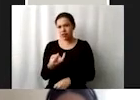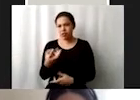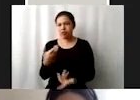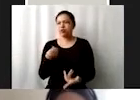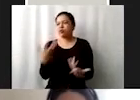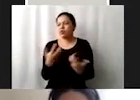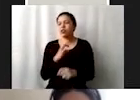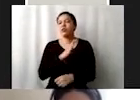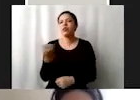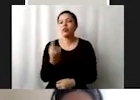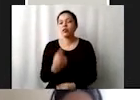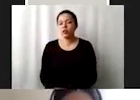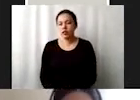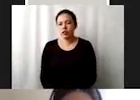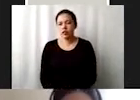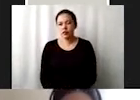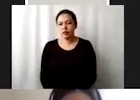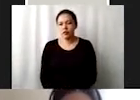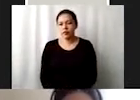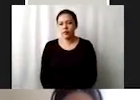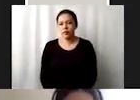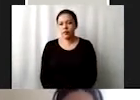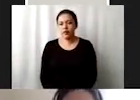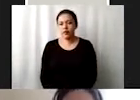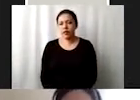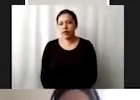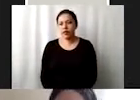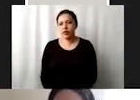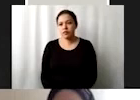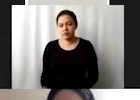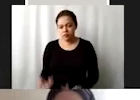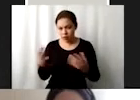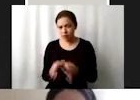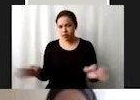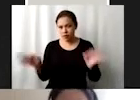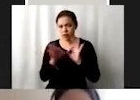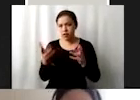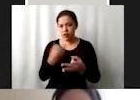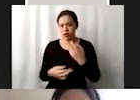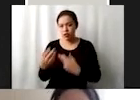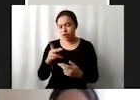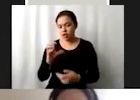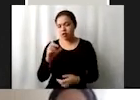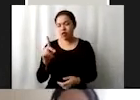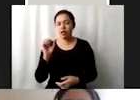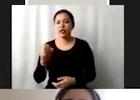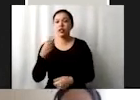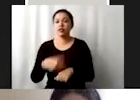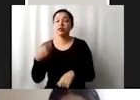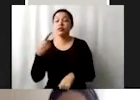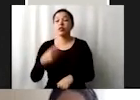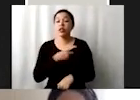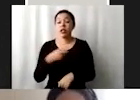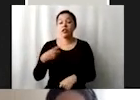dicen las metas como tal que importa y retoman. Entonces, al momento de hablar de lo de S1 hay que identificar con qué